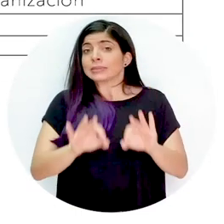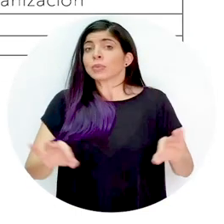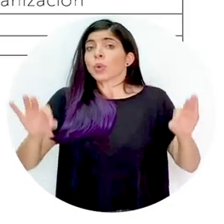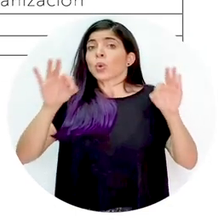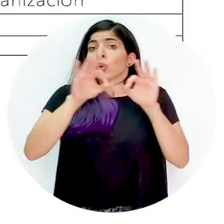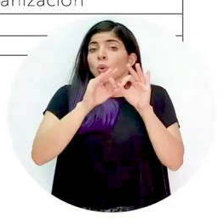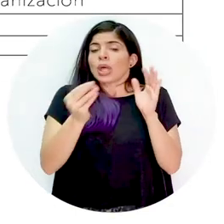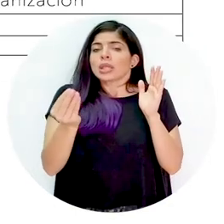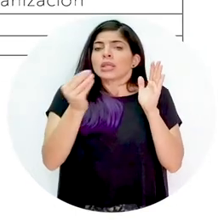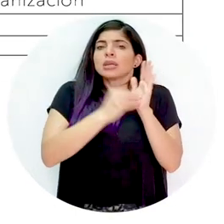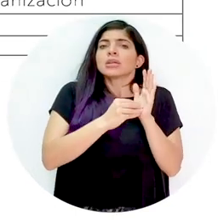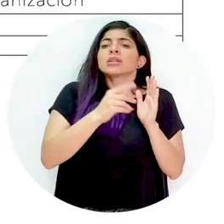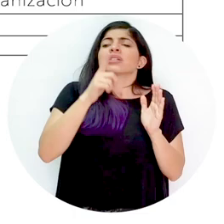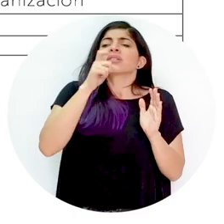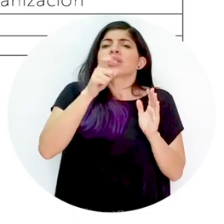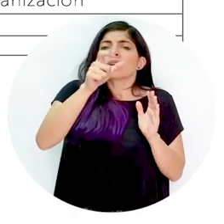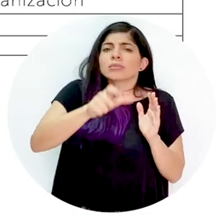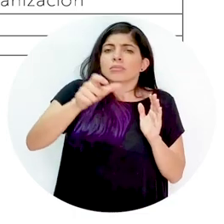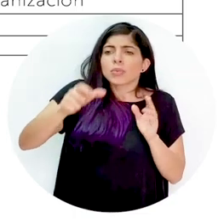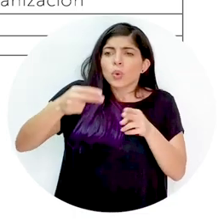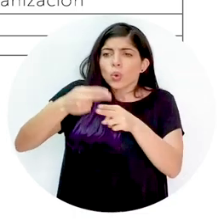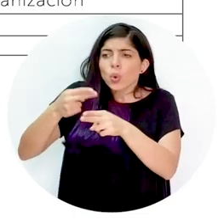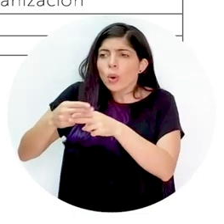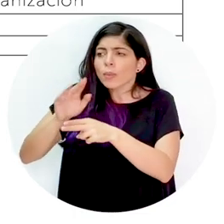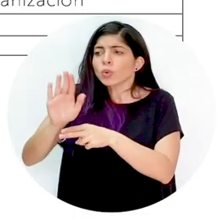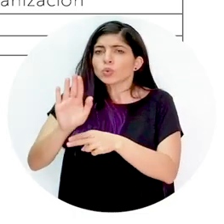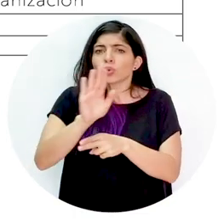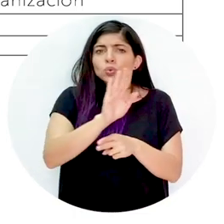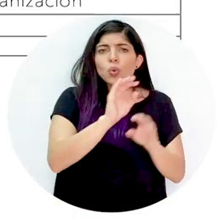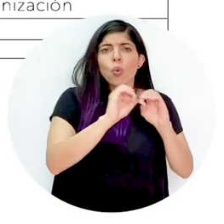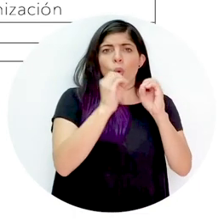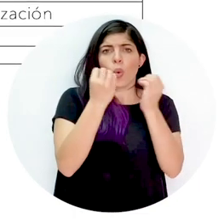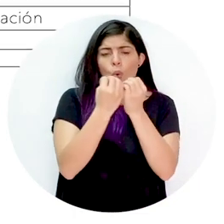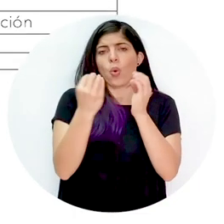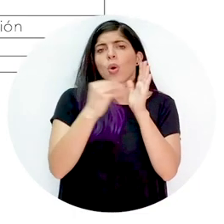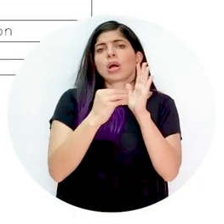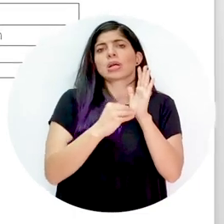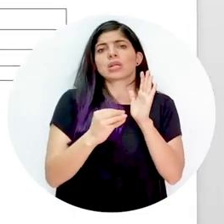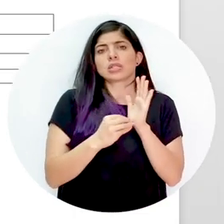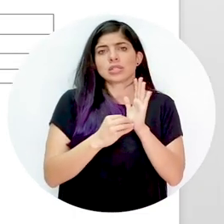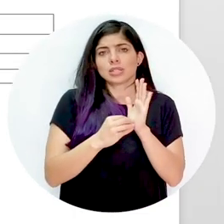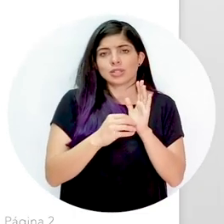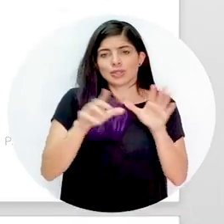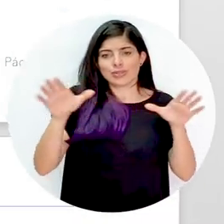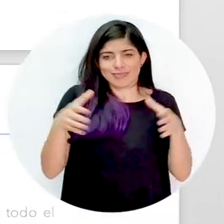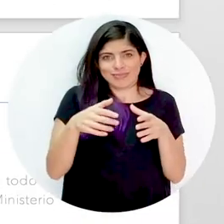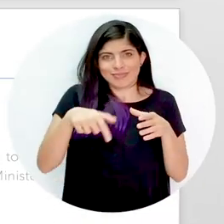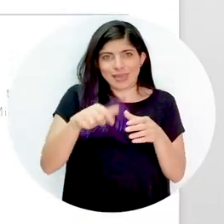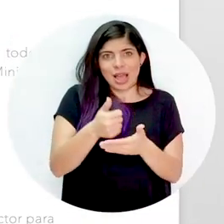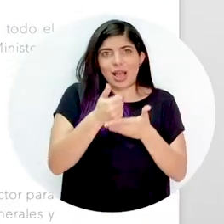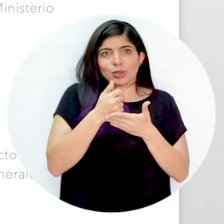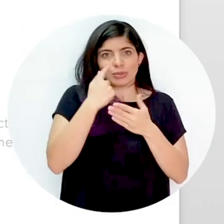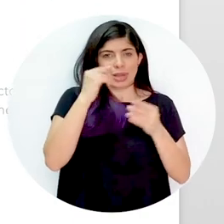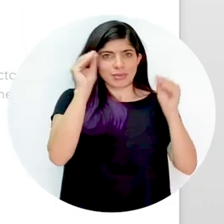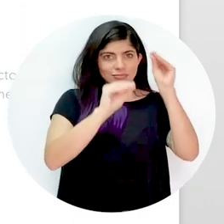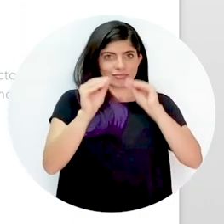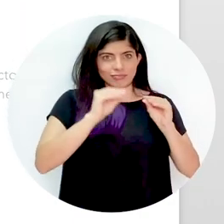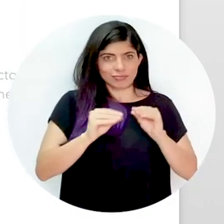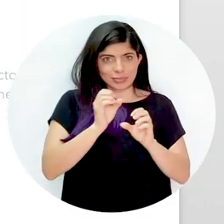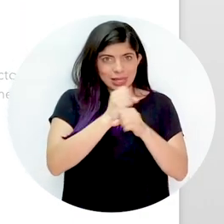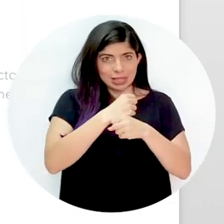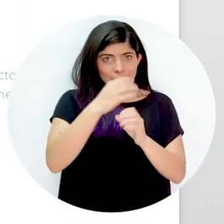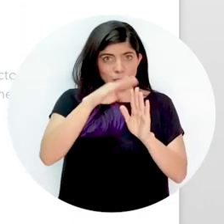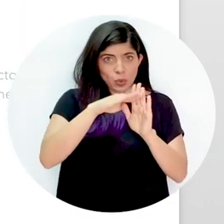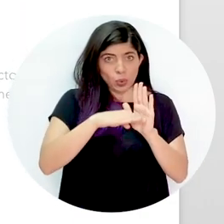importante que se incluyan las personas y la organización que corresponda que participaron en la construcción de este